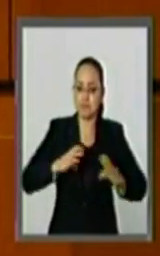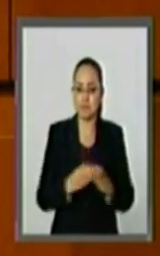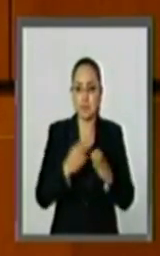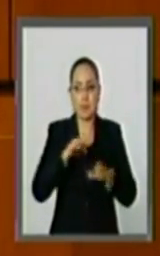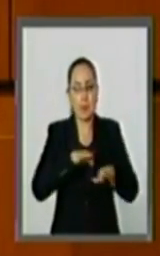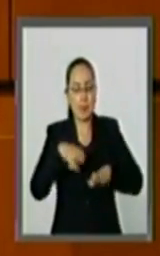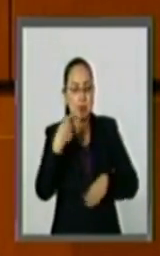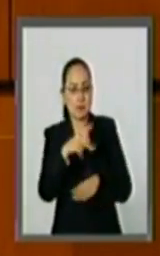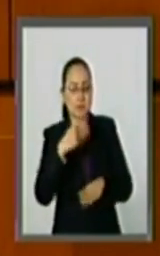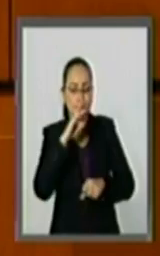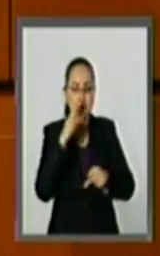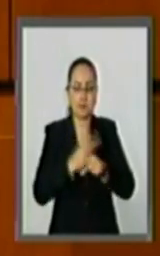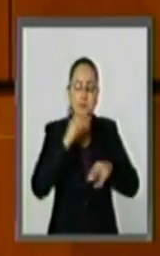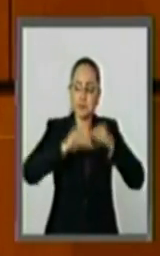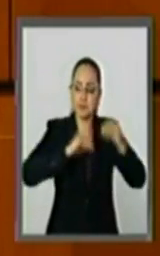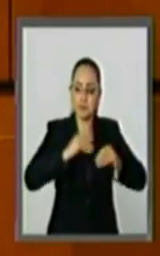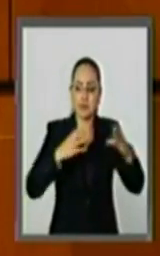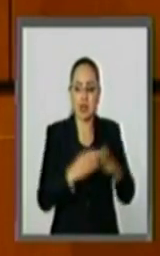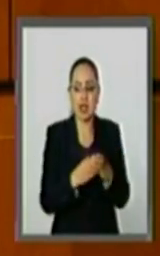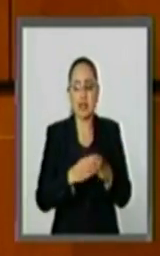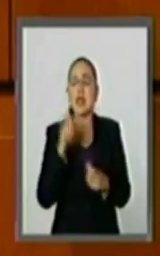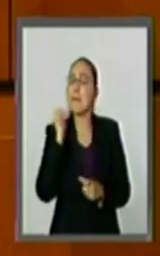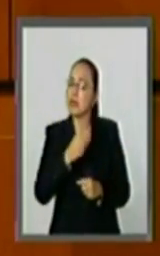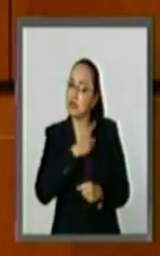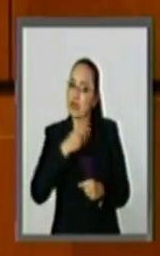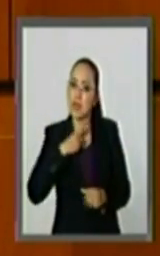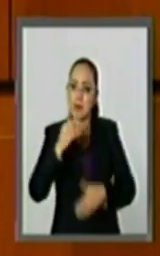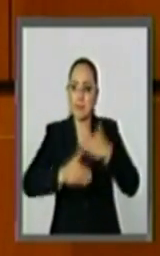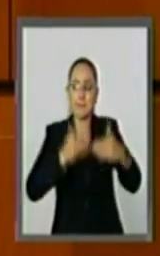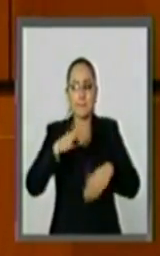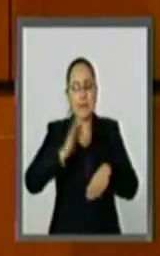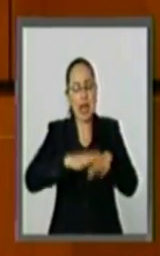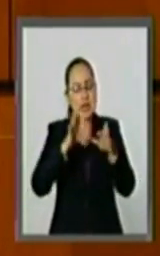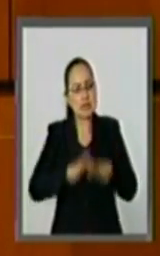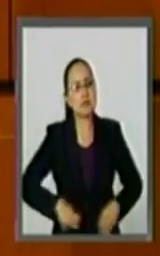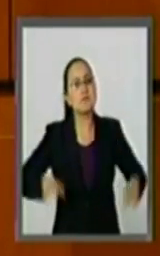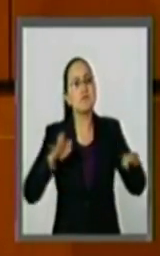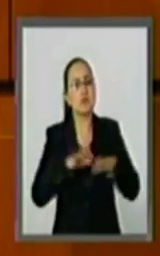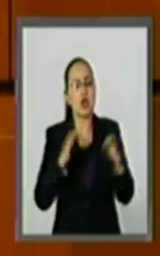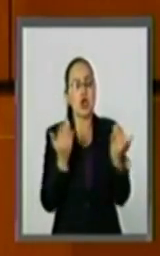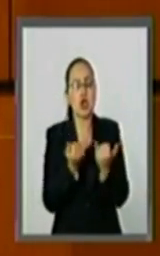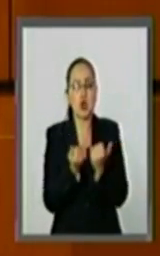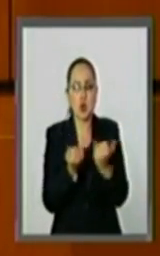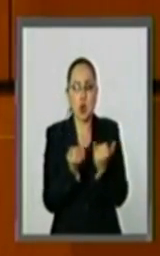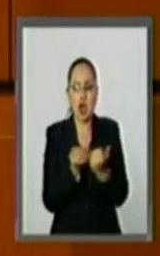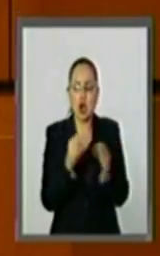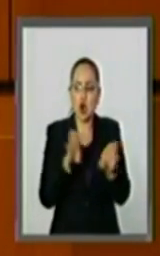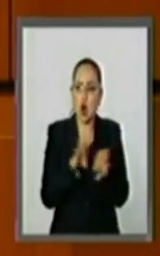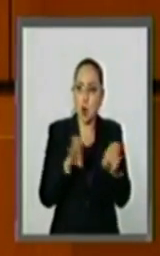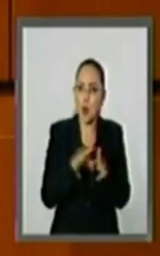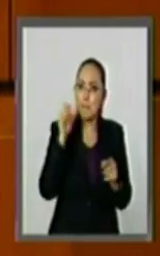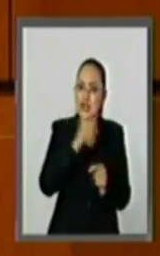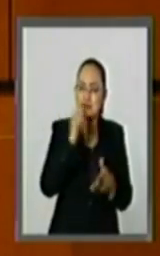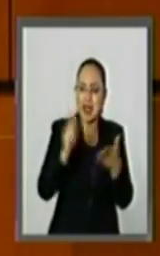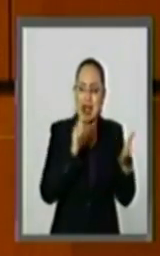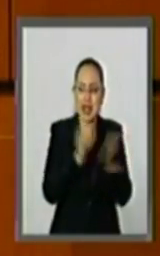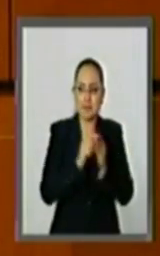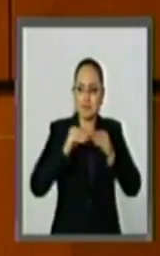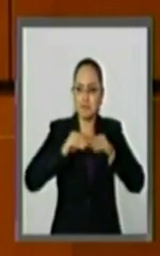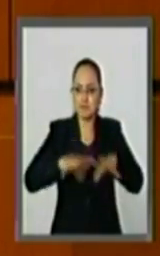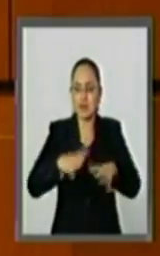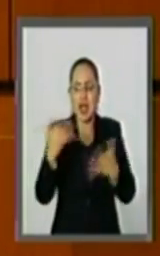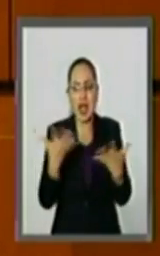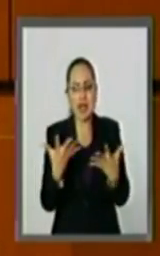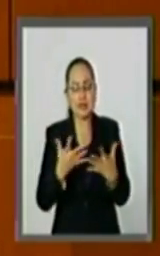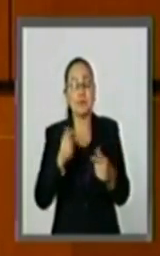que realizaron. Lo que sigue tendrá que ser también muy interesante. ¿Cómo aterriza y cómo se desdobla? Porque a la ley de